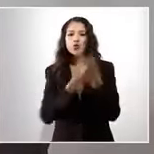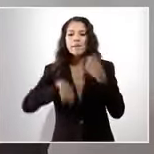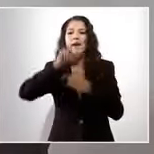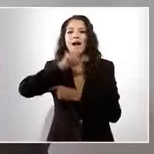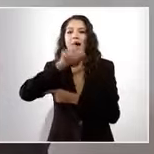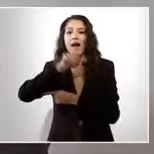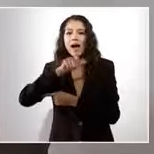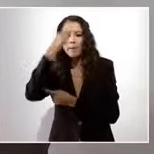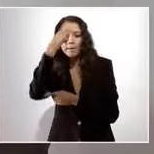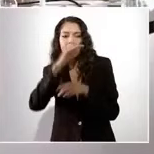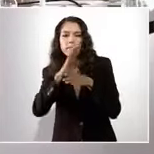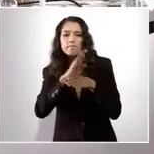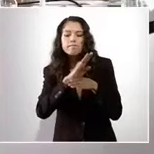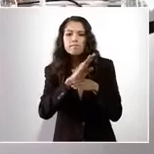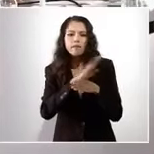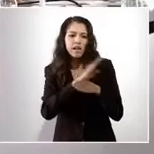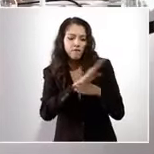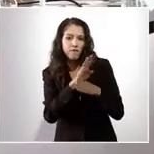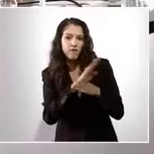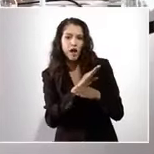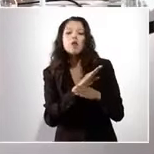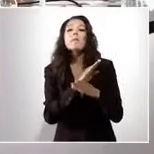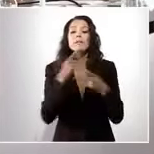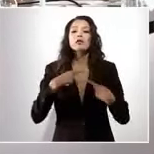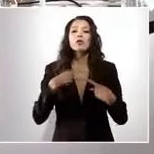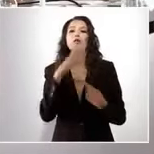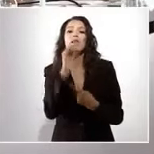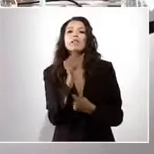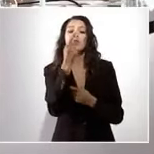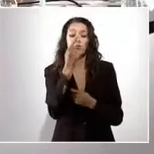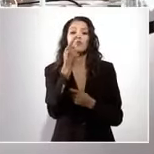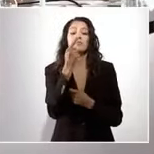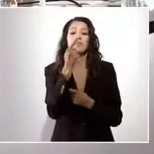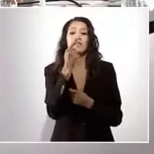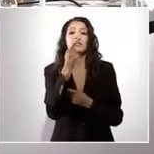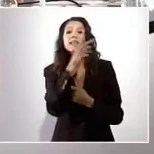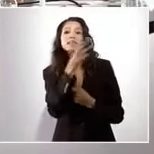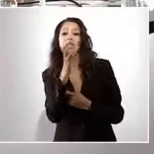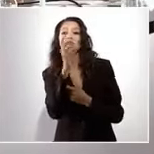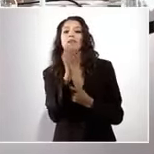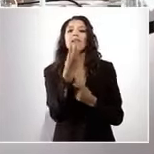que beneficiará a una población de 91 mil 331 habitantes.